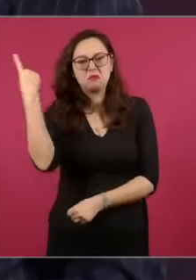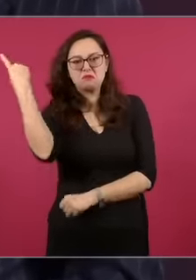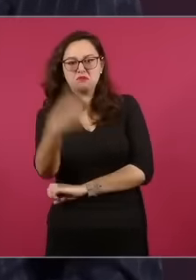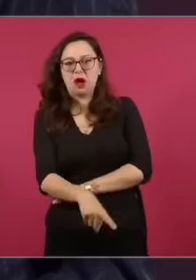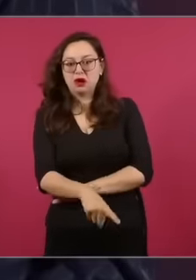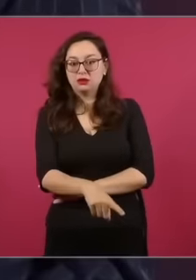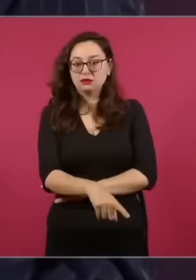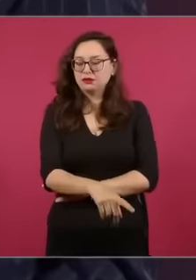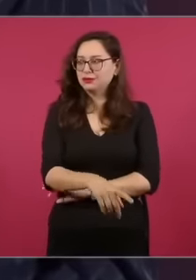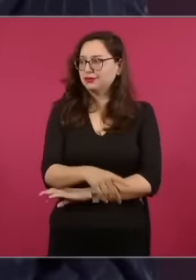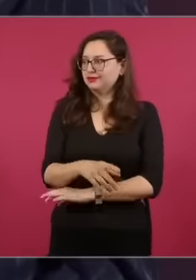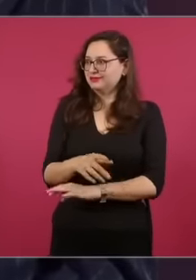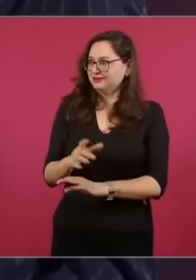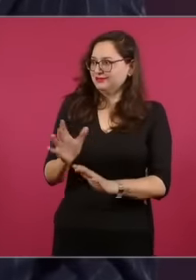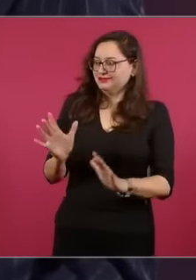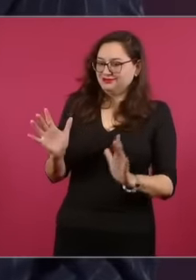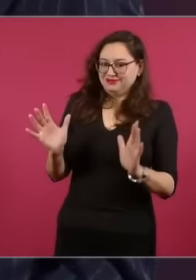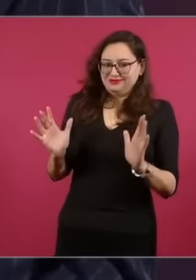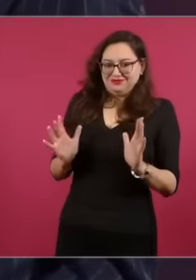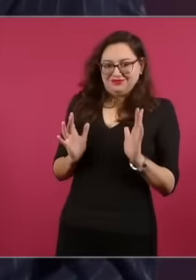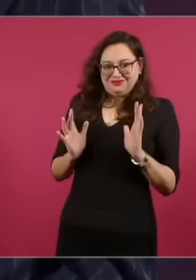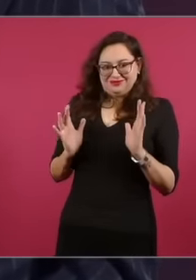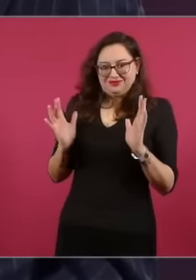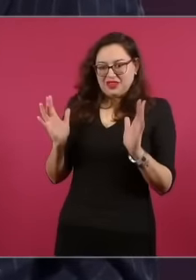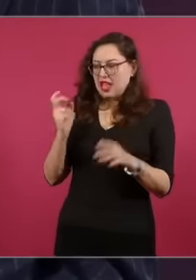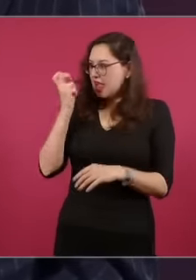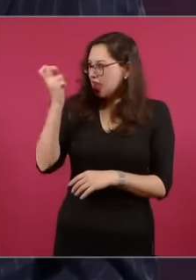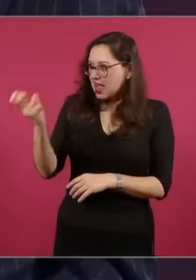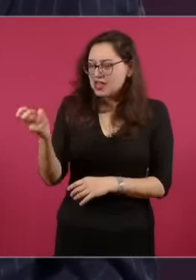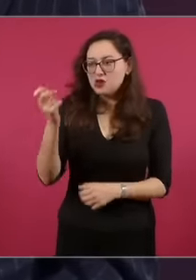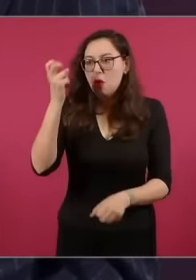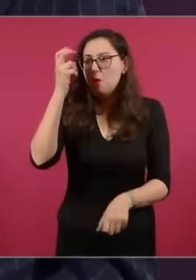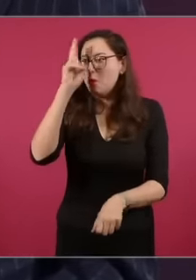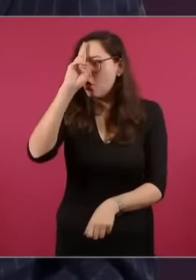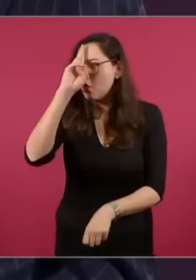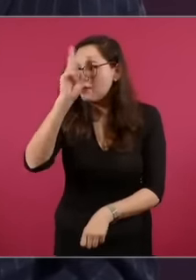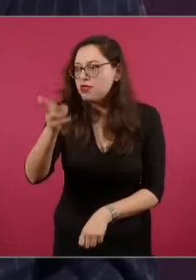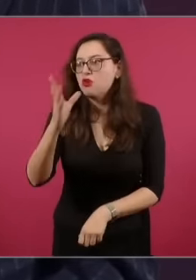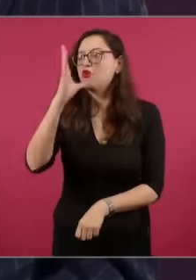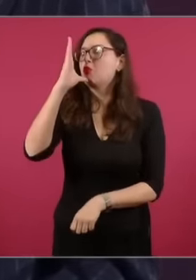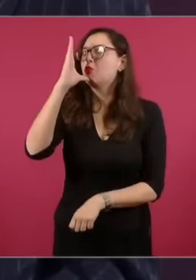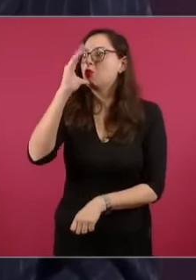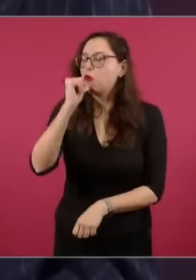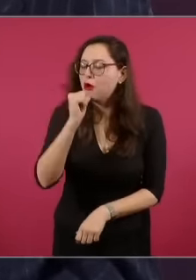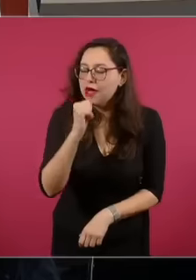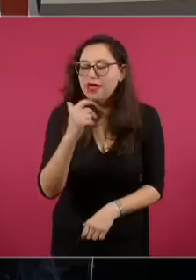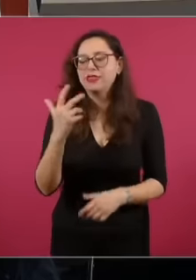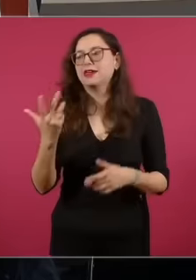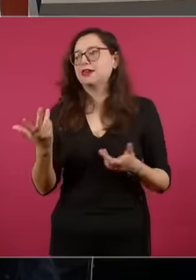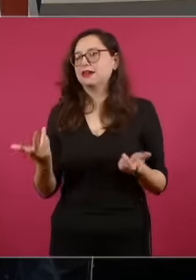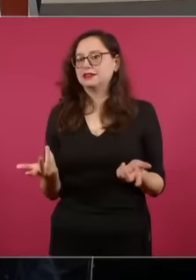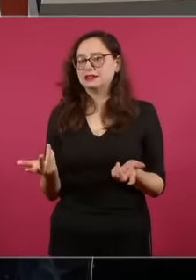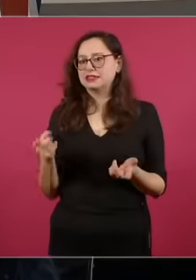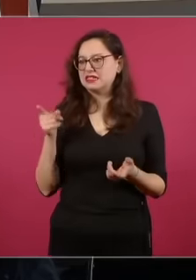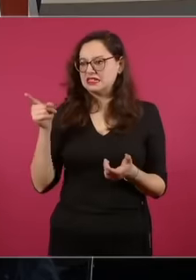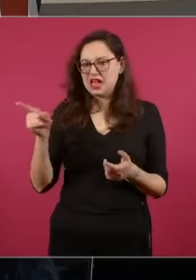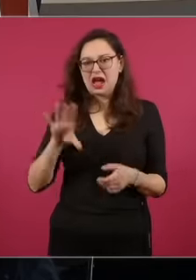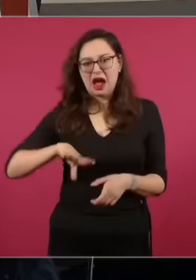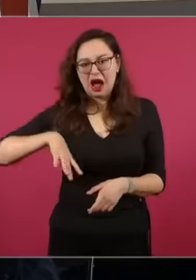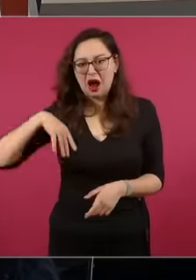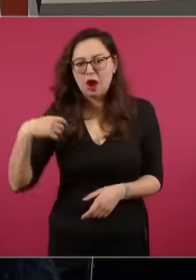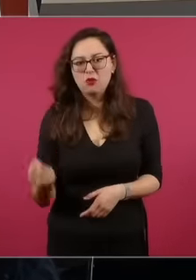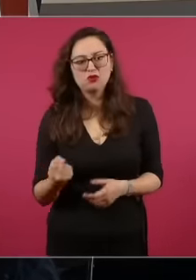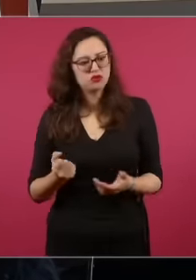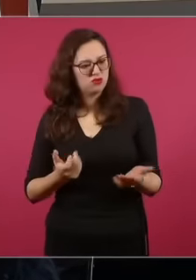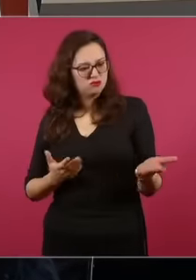franca arbitraria a la